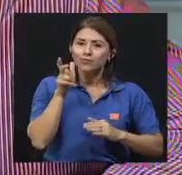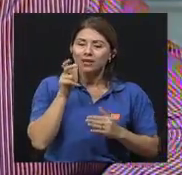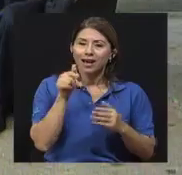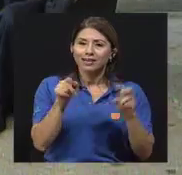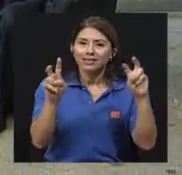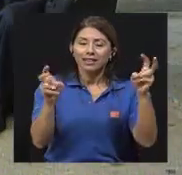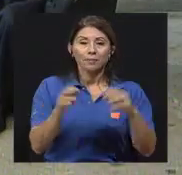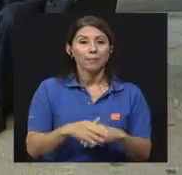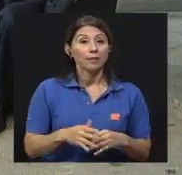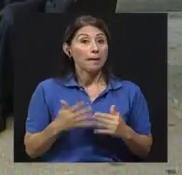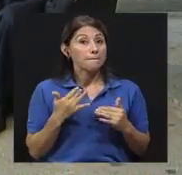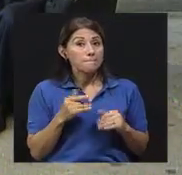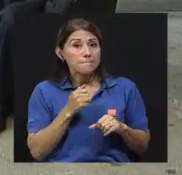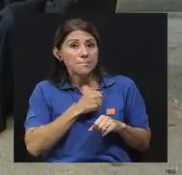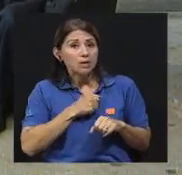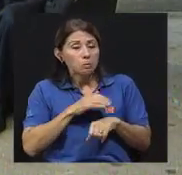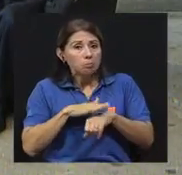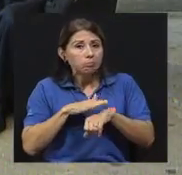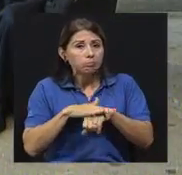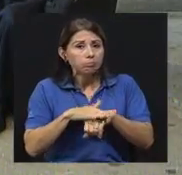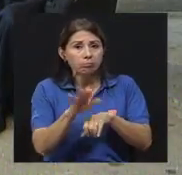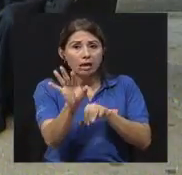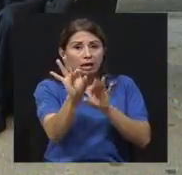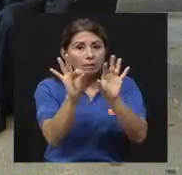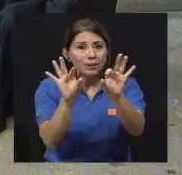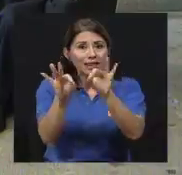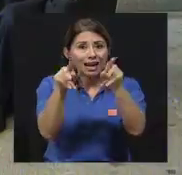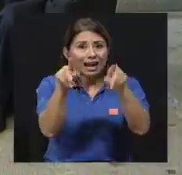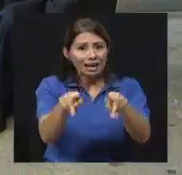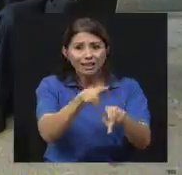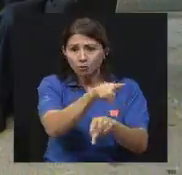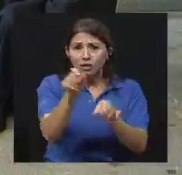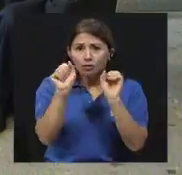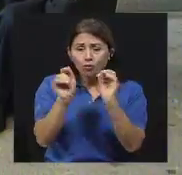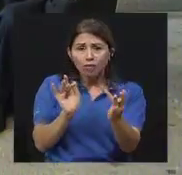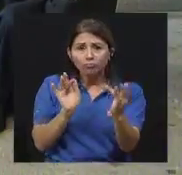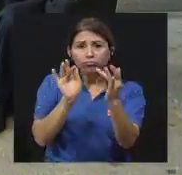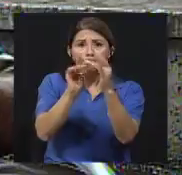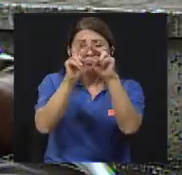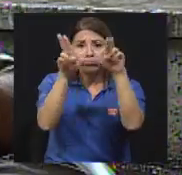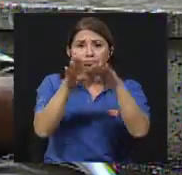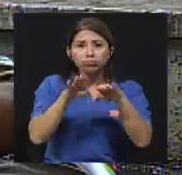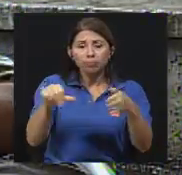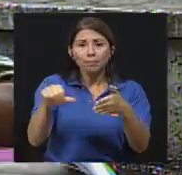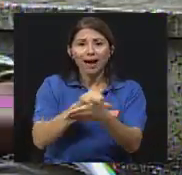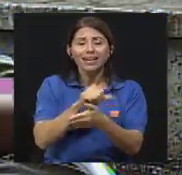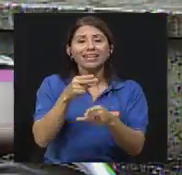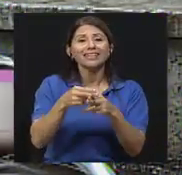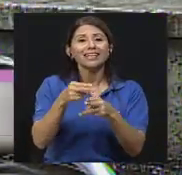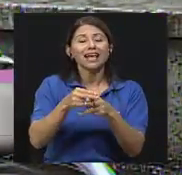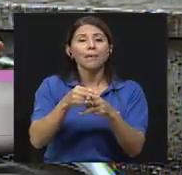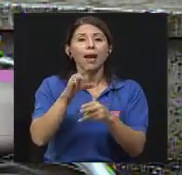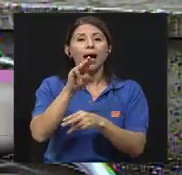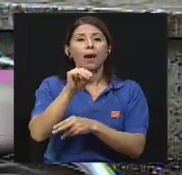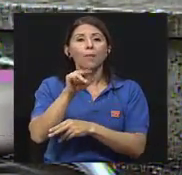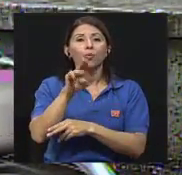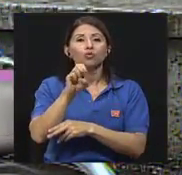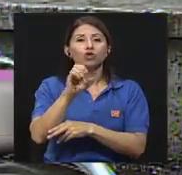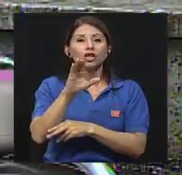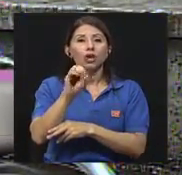acerca de este tema. Pero, si me permiten hacerle una invitación a la gente, que visiten nuestra página, tenemos una página web que se llama